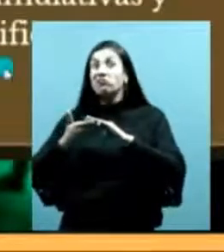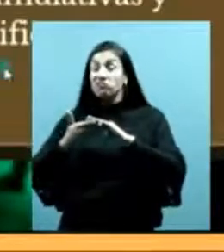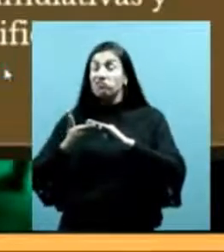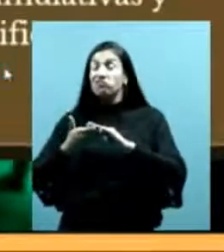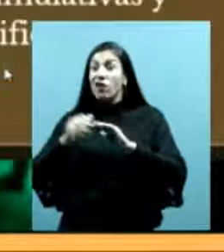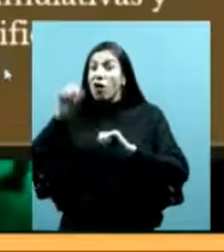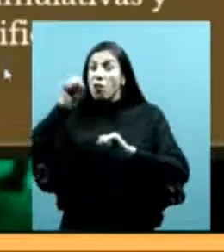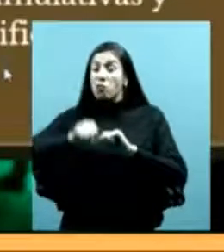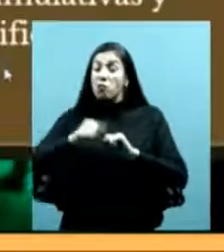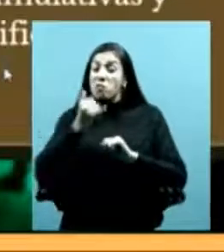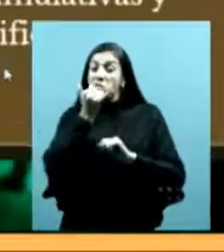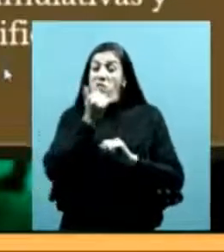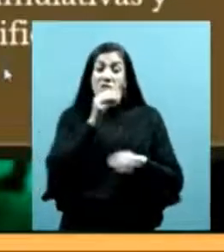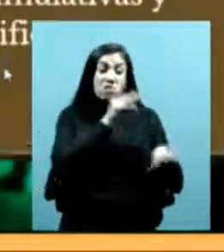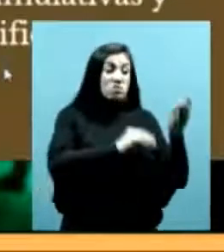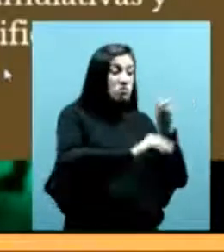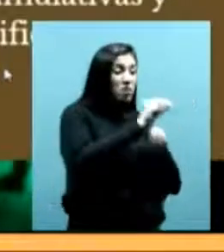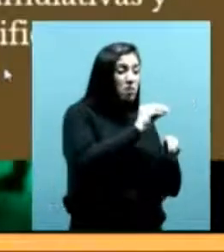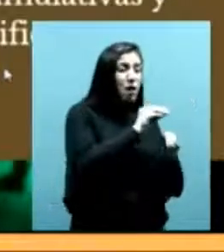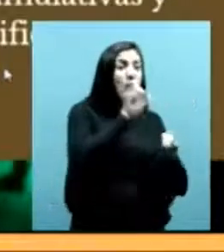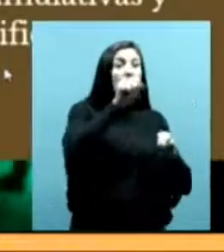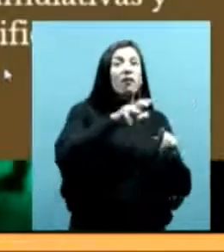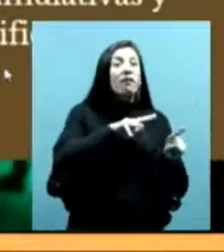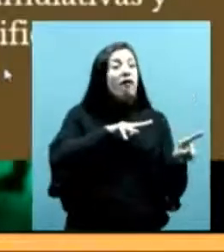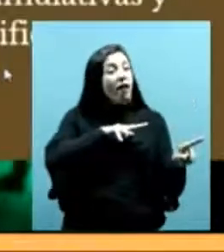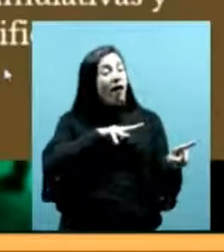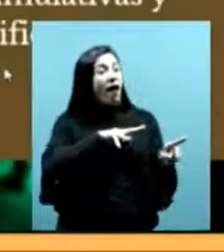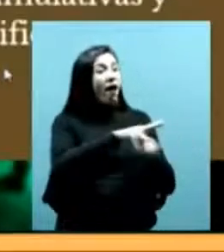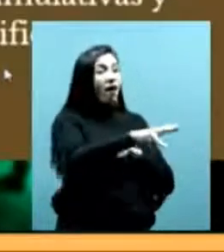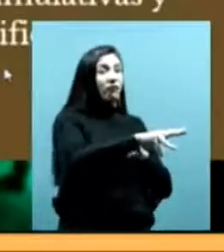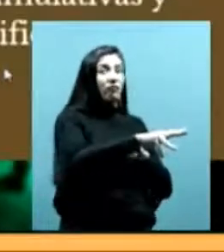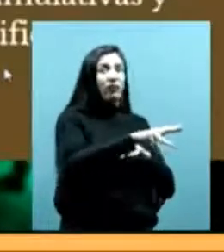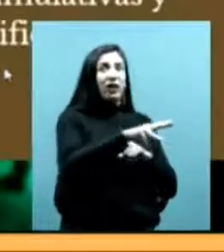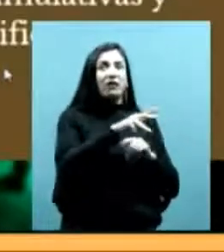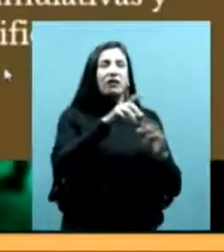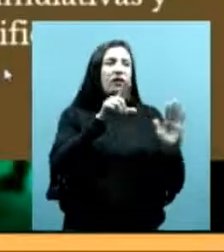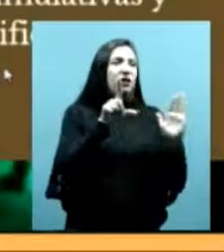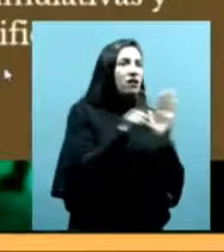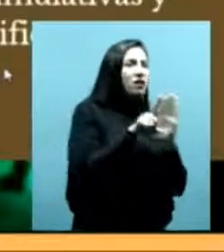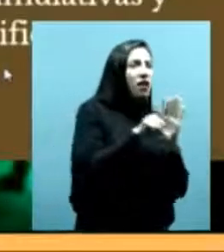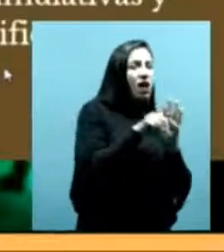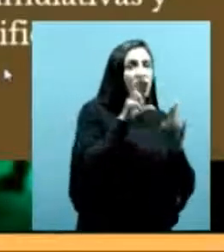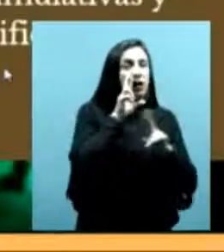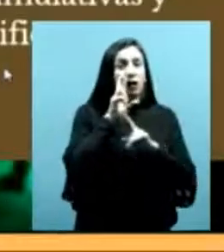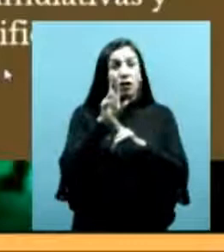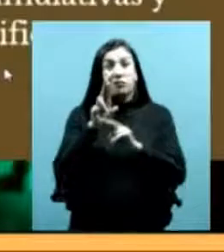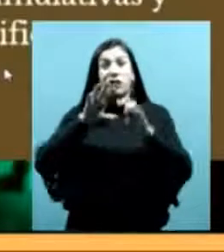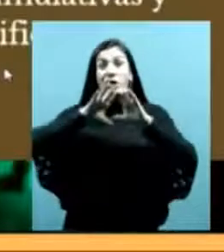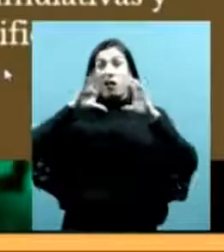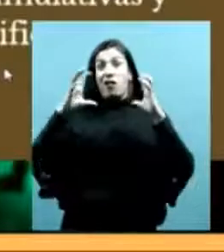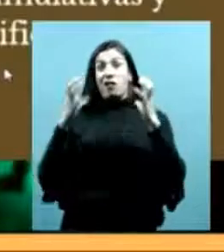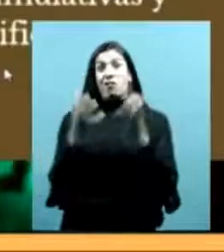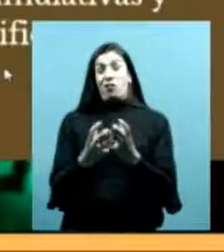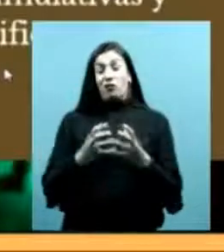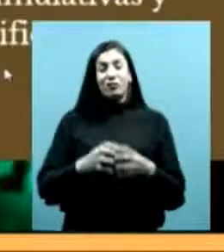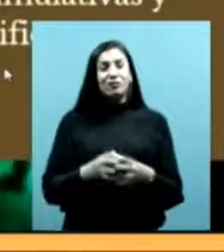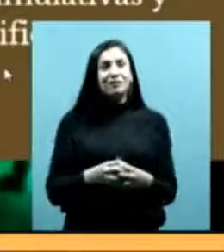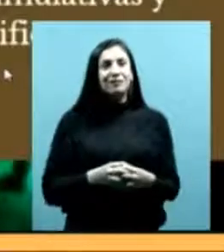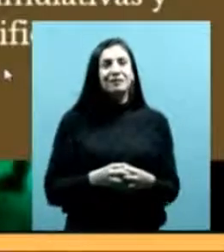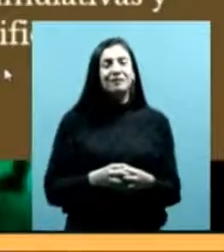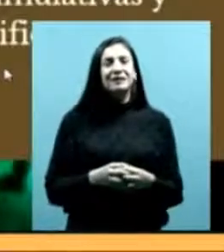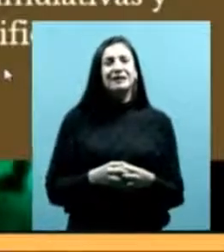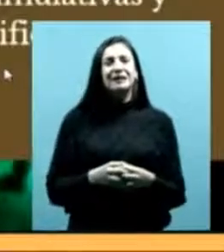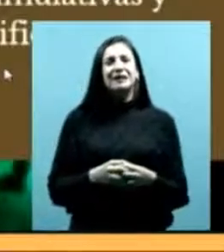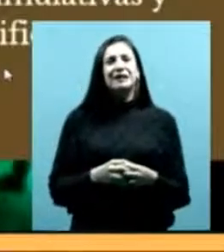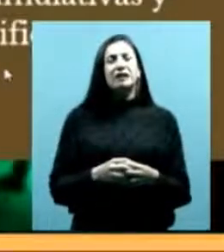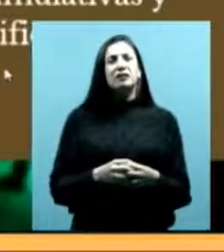y enormes consecuencias para la manera en que la gente se identifica y para su lugar en el mundo. Entonces, el